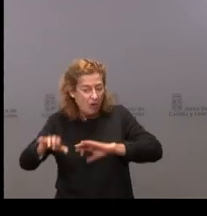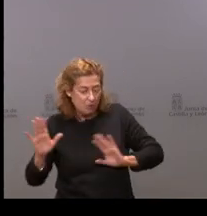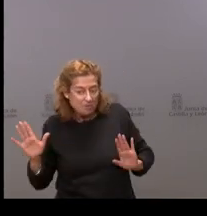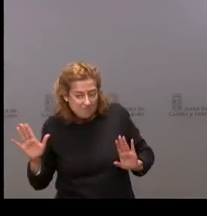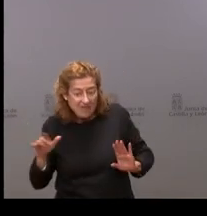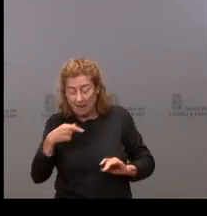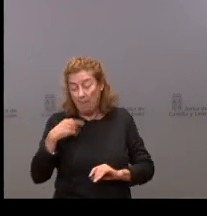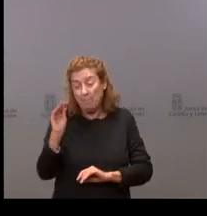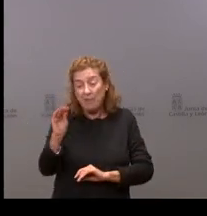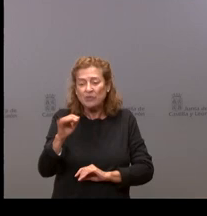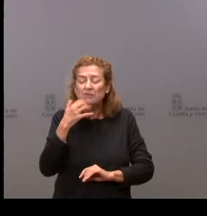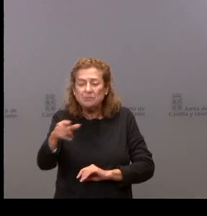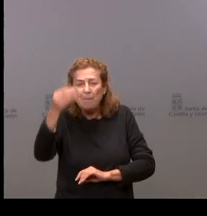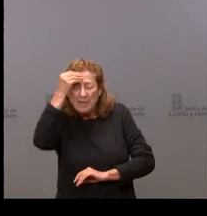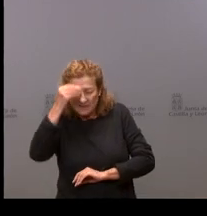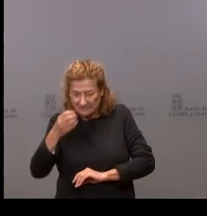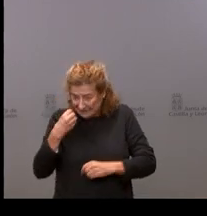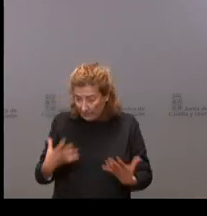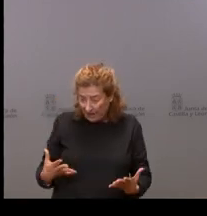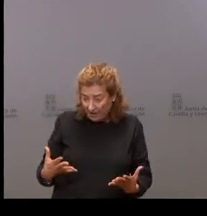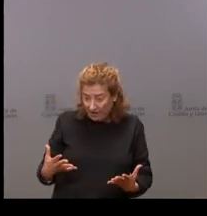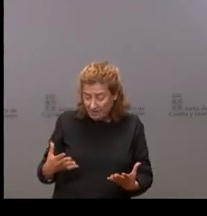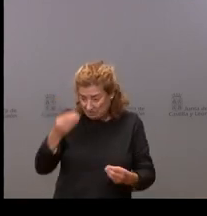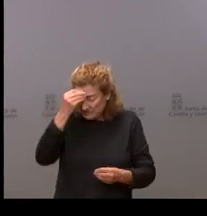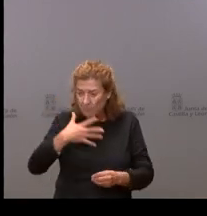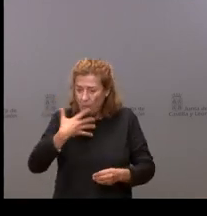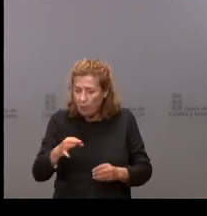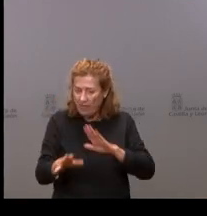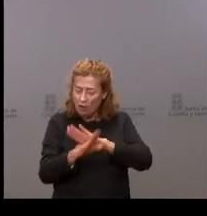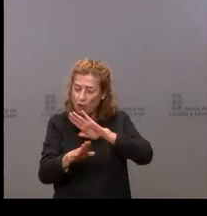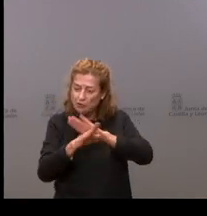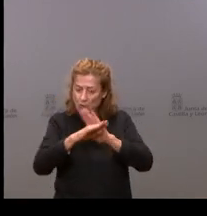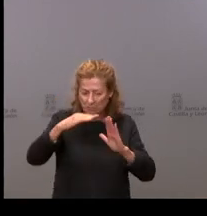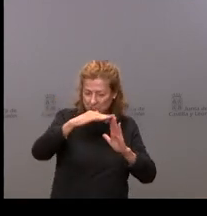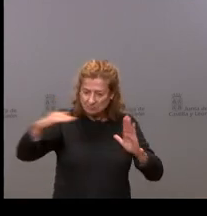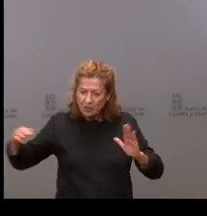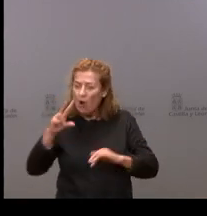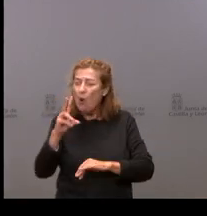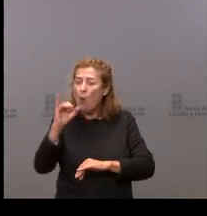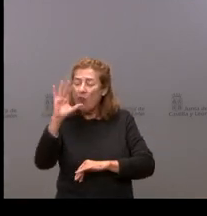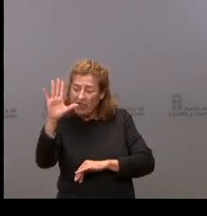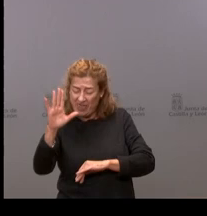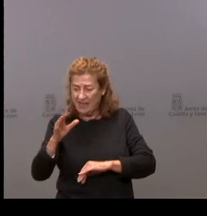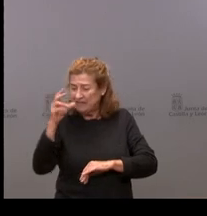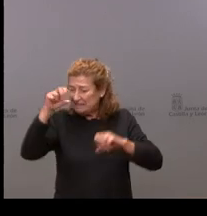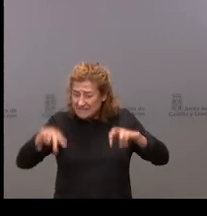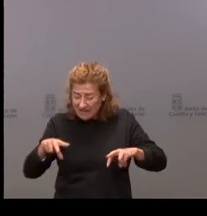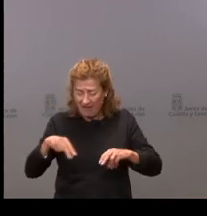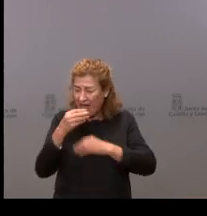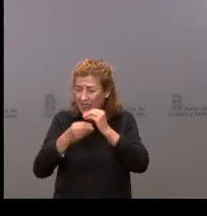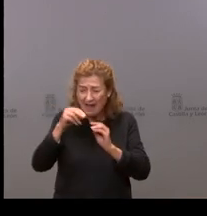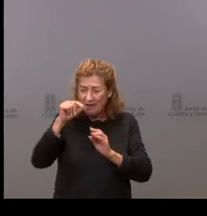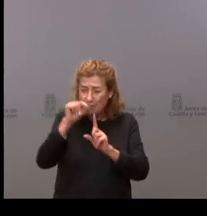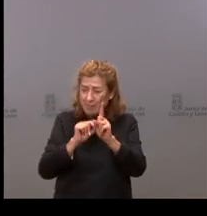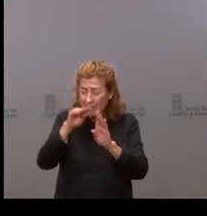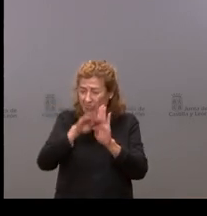Esa es la pregunta. ¿Si consideran que es razonable que se puede mantener esa situación en las UCIs de la comunidad sin tomar ningún tipo de medida?